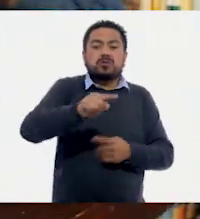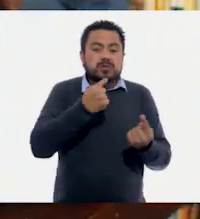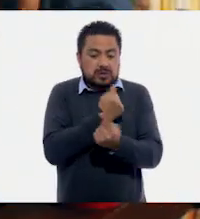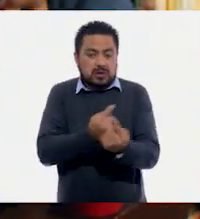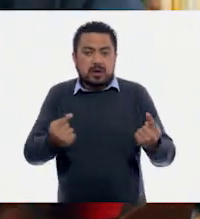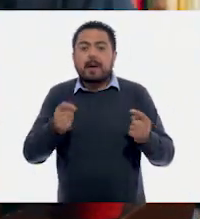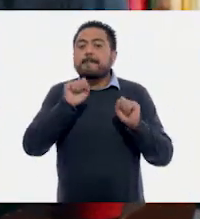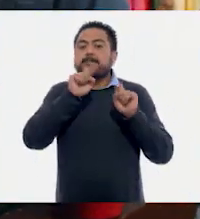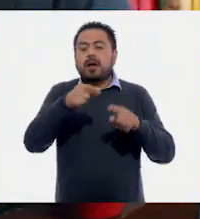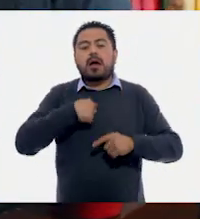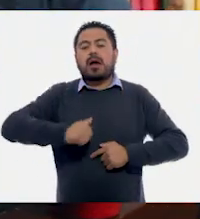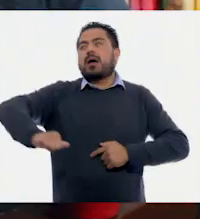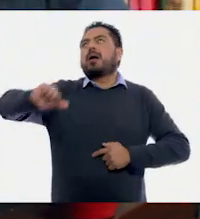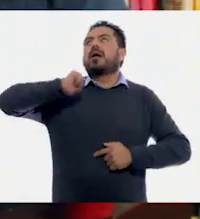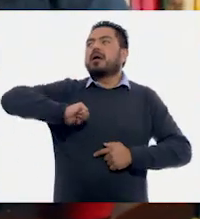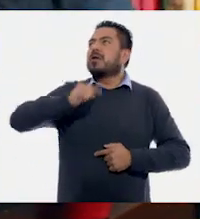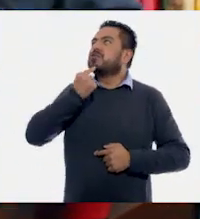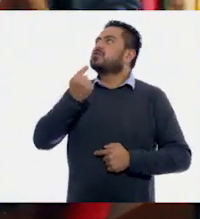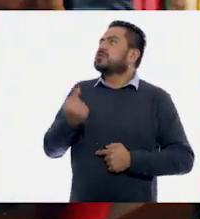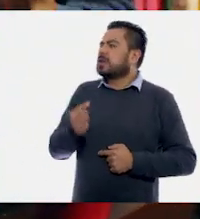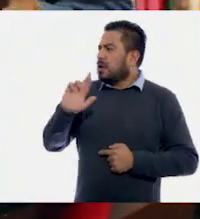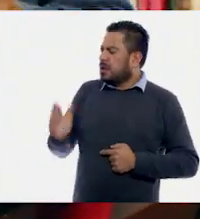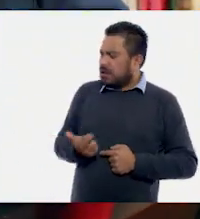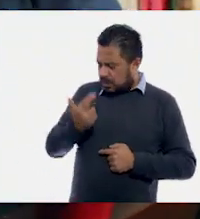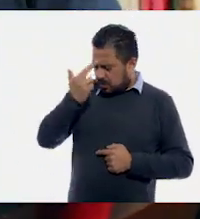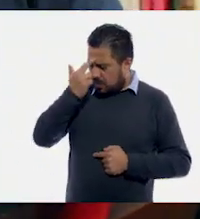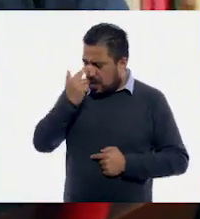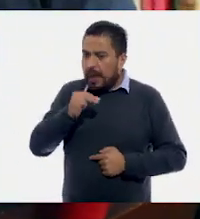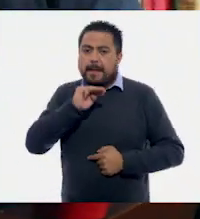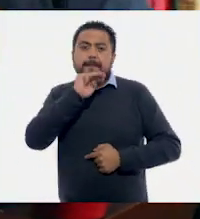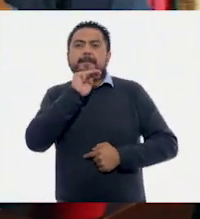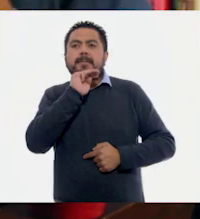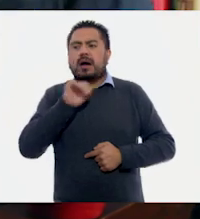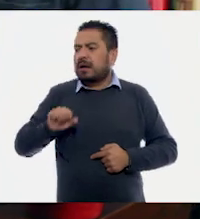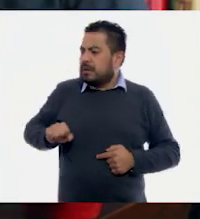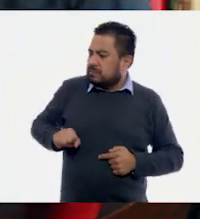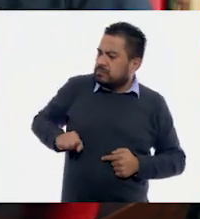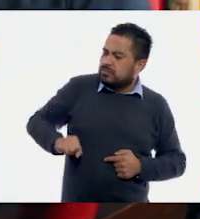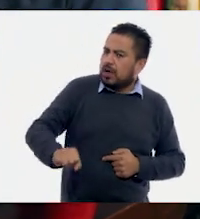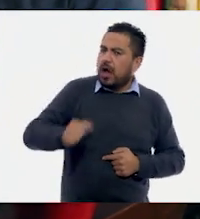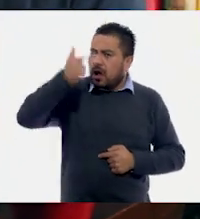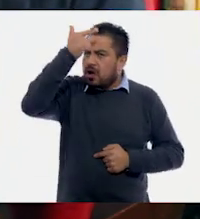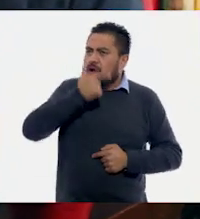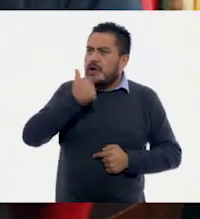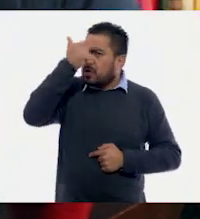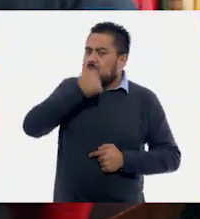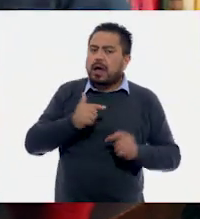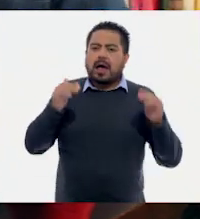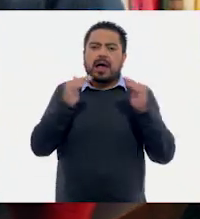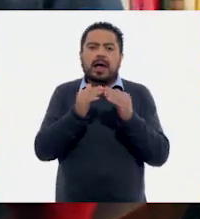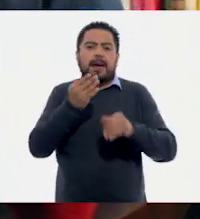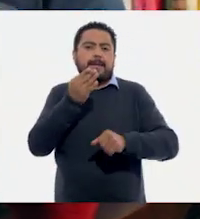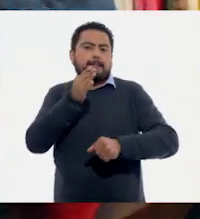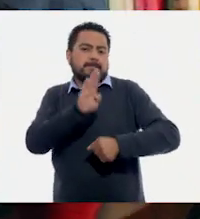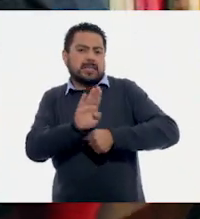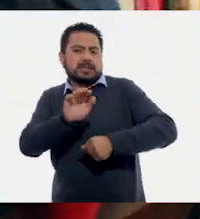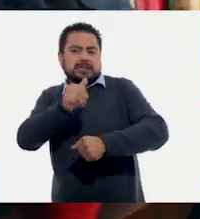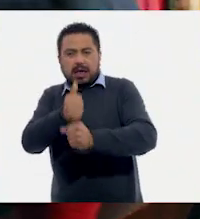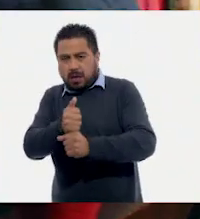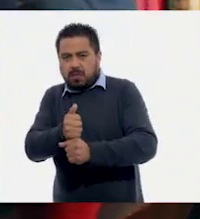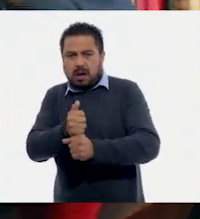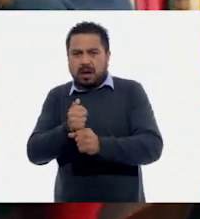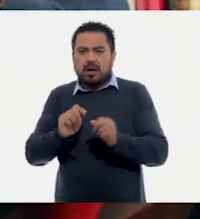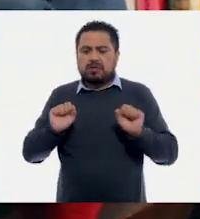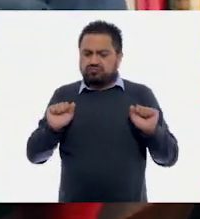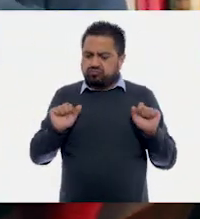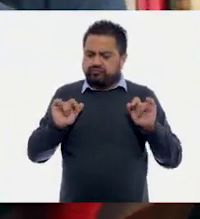yo también fui niño. Y recuerdo que mi madre nos llevaba en las noches a la casa de los bisabuelos. Y ahí se